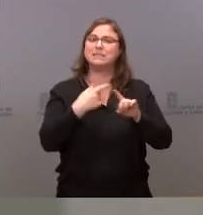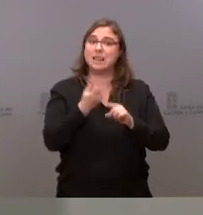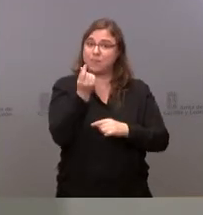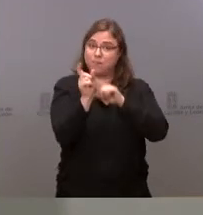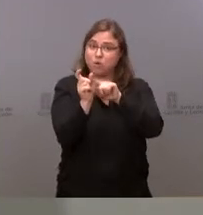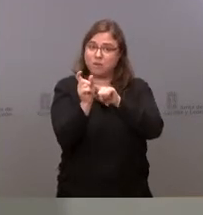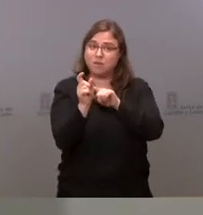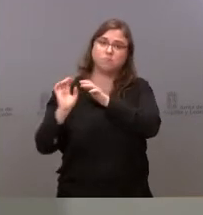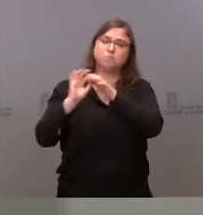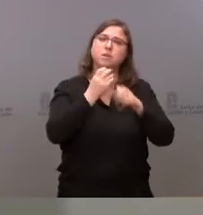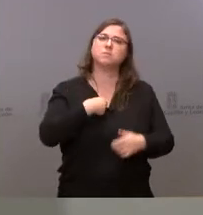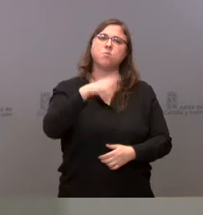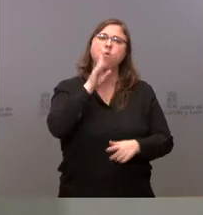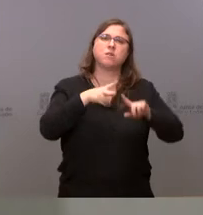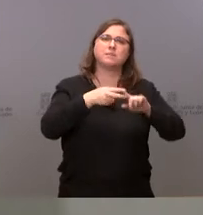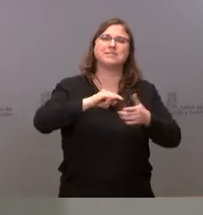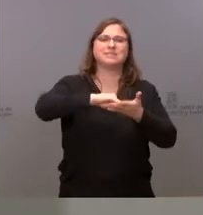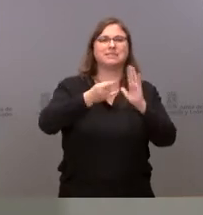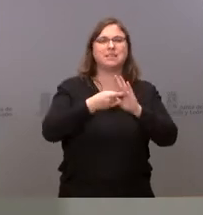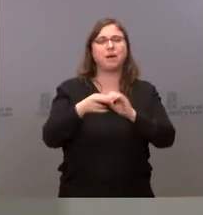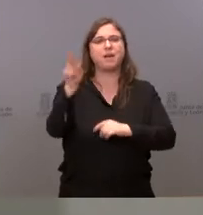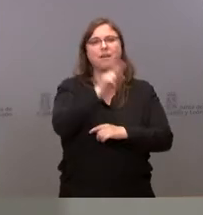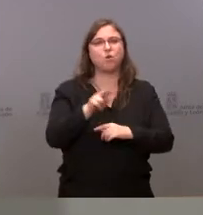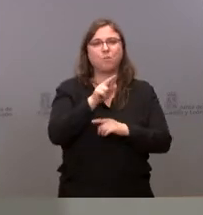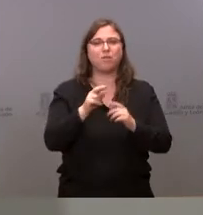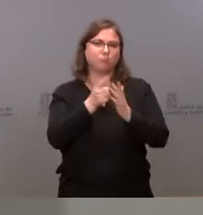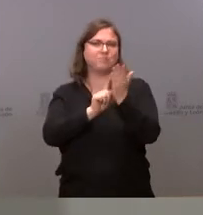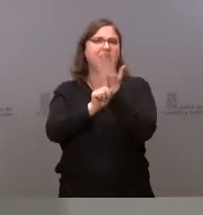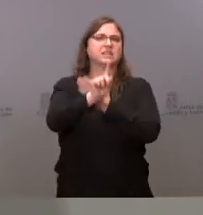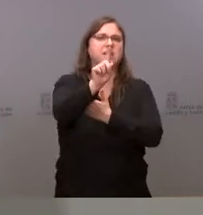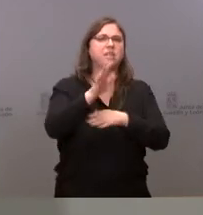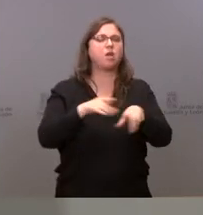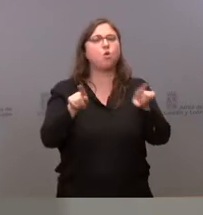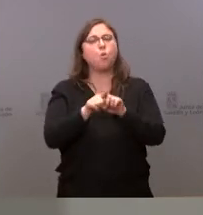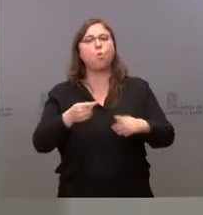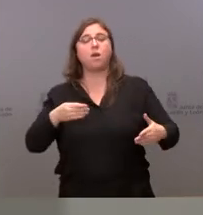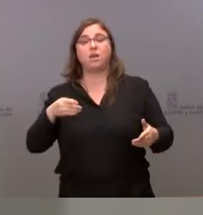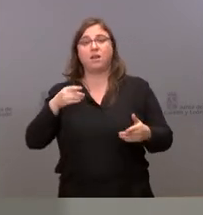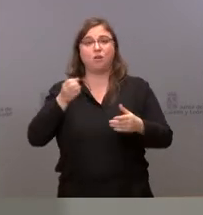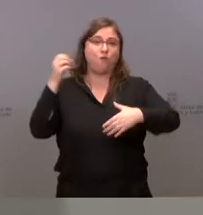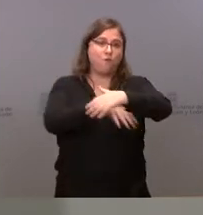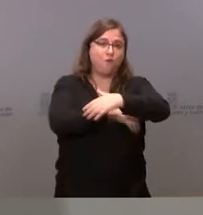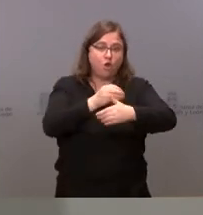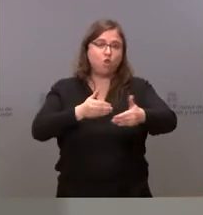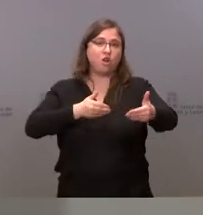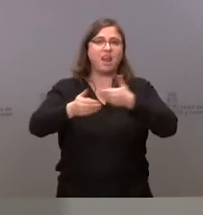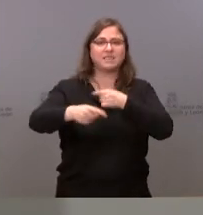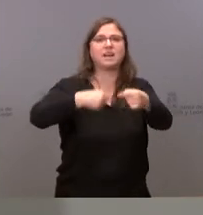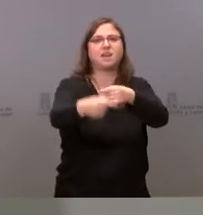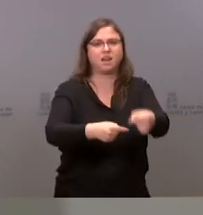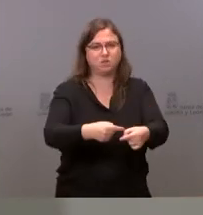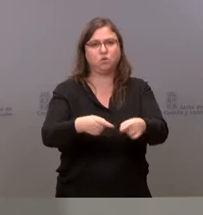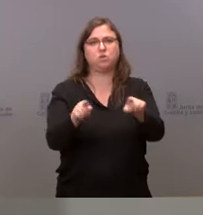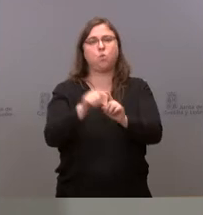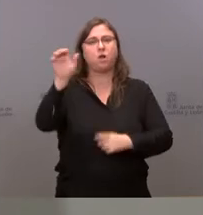de los instrumentos del mecanismo de recuperación y resiliencia de los fondos Next Generation de Unión Europea. Y, por tanto, el agilizar el